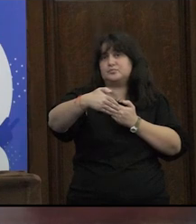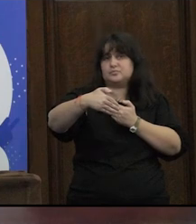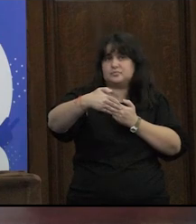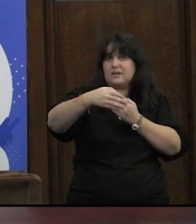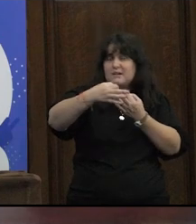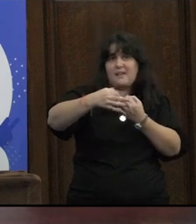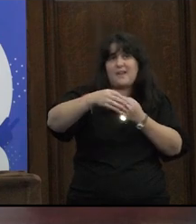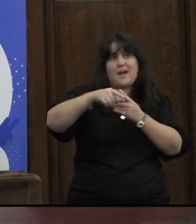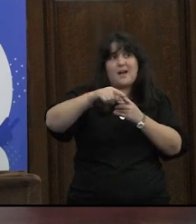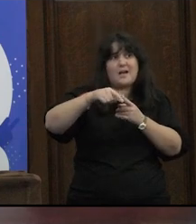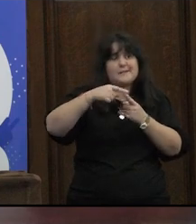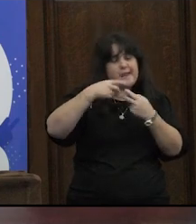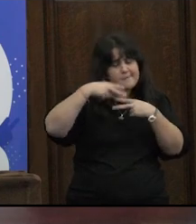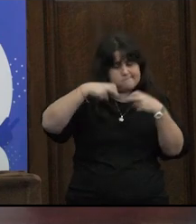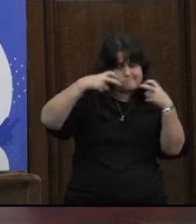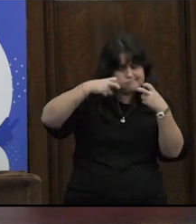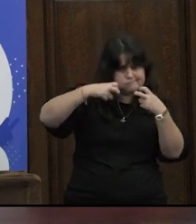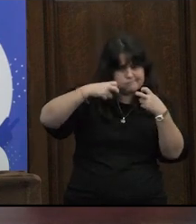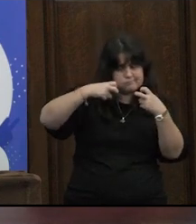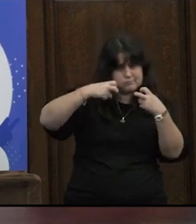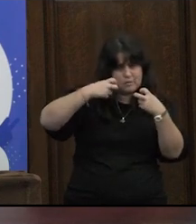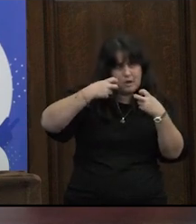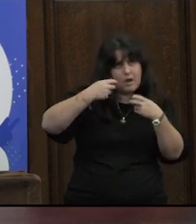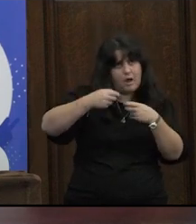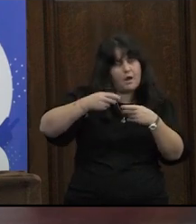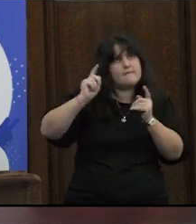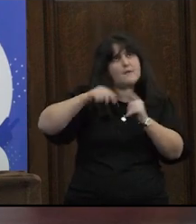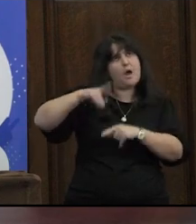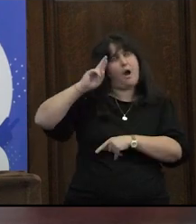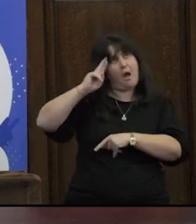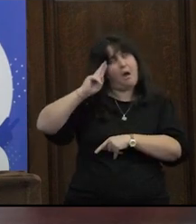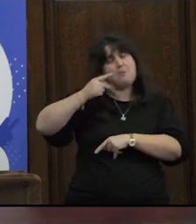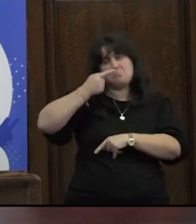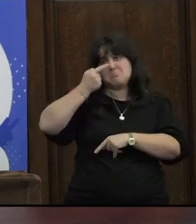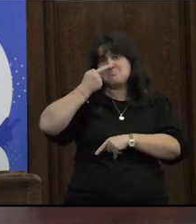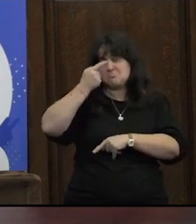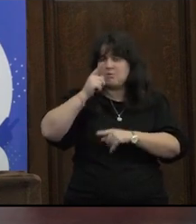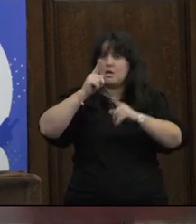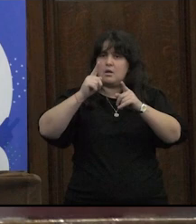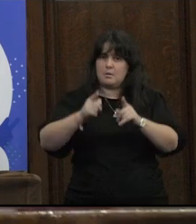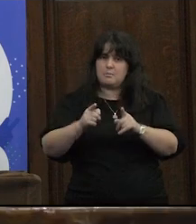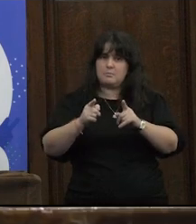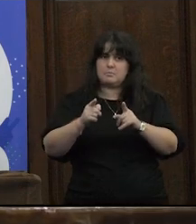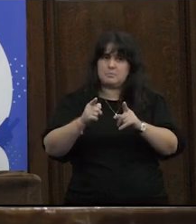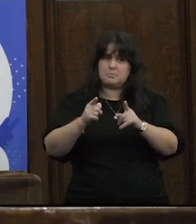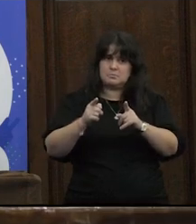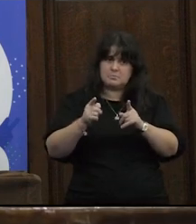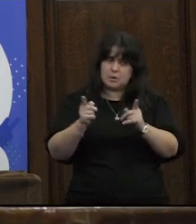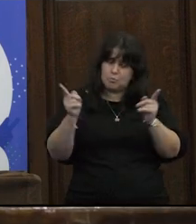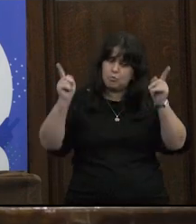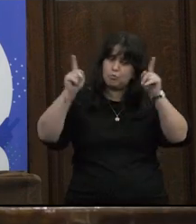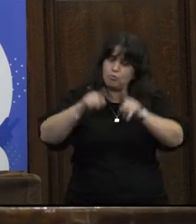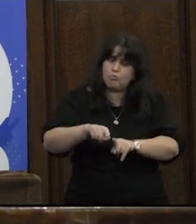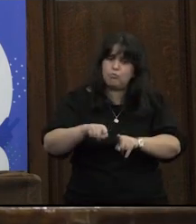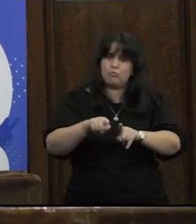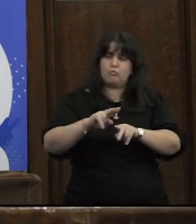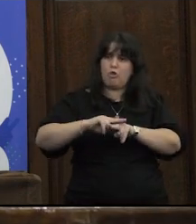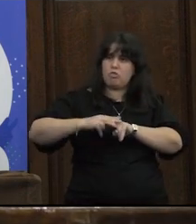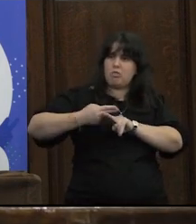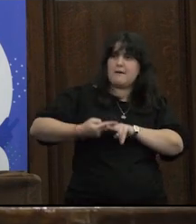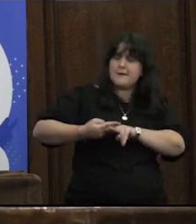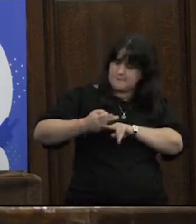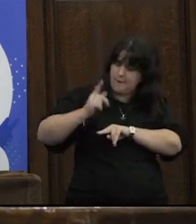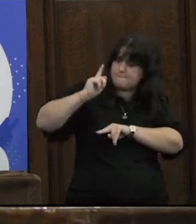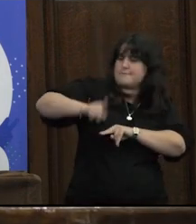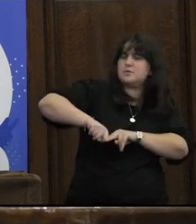se vuelven objeto de revisión y dan lugar a reflexiones muy interesantes ¿no? porque también se vuelve a generar como un nuevo